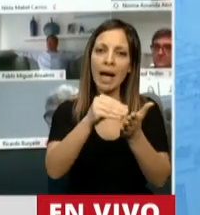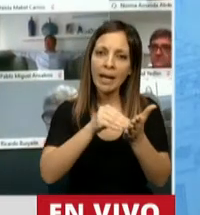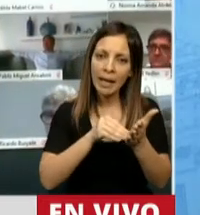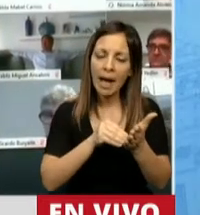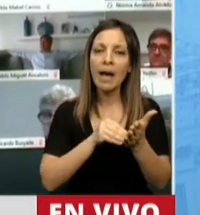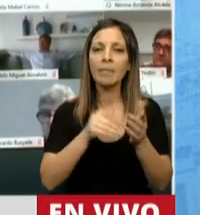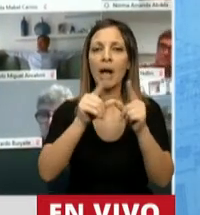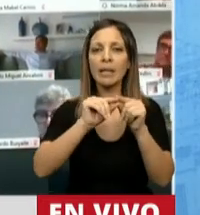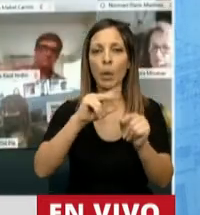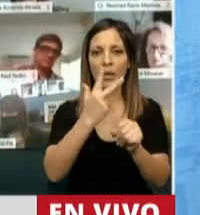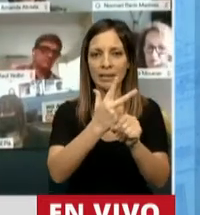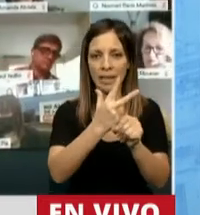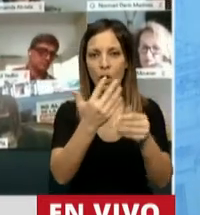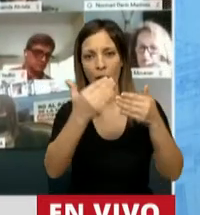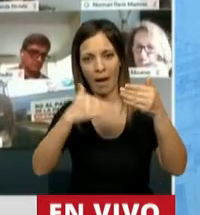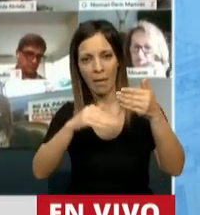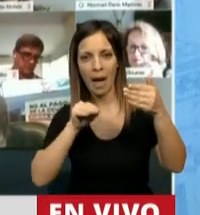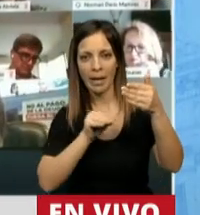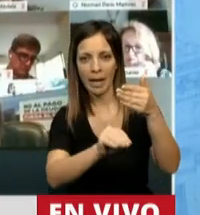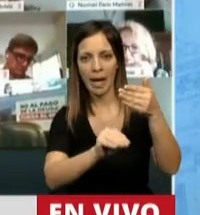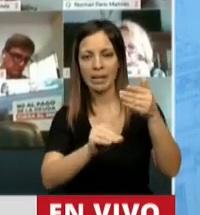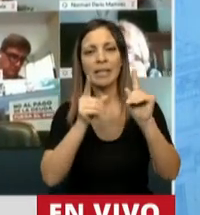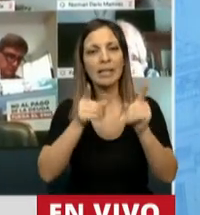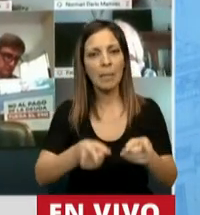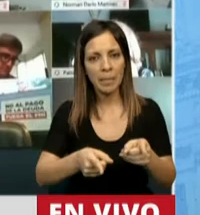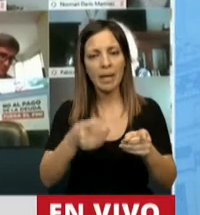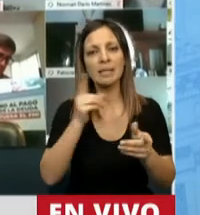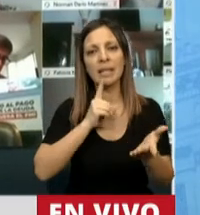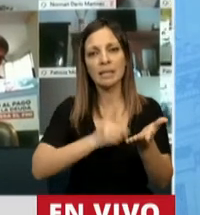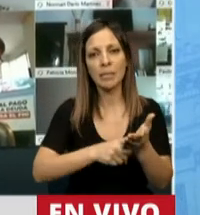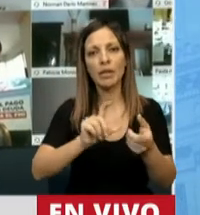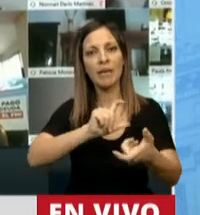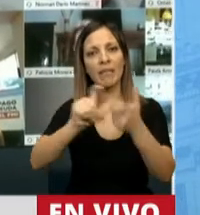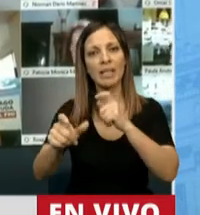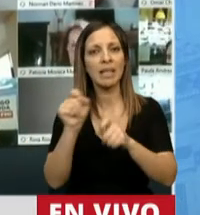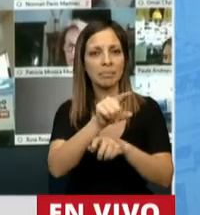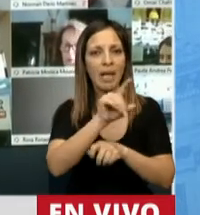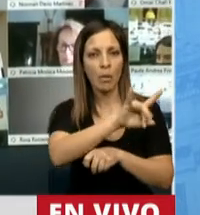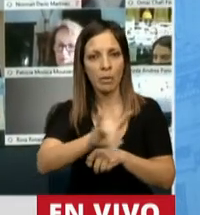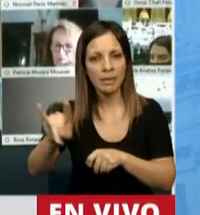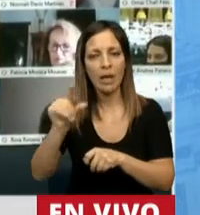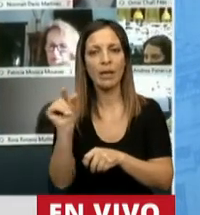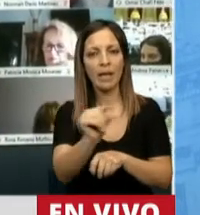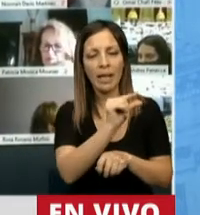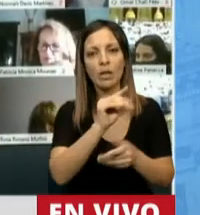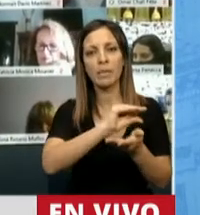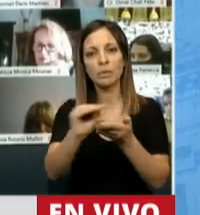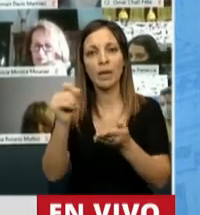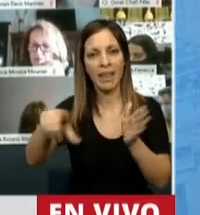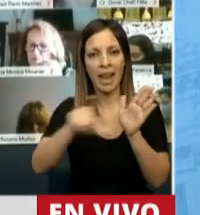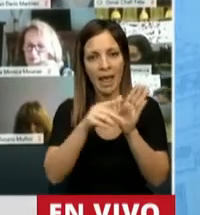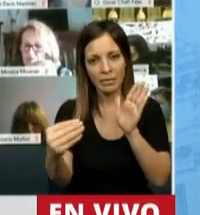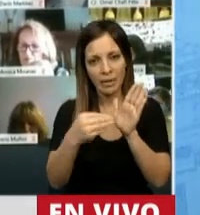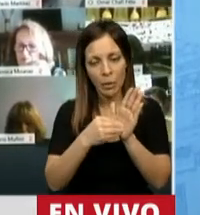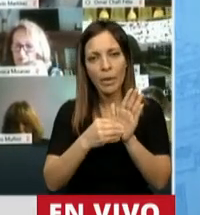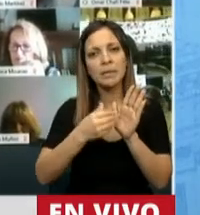artículo tercero, agregar, asimismo, establecese que las transferencias a cada una de universidades nacionales de los créditos presupuestarios en la presente ley